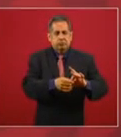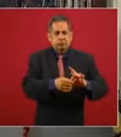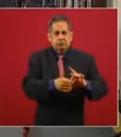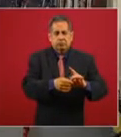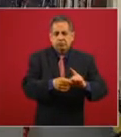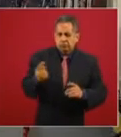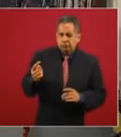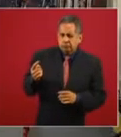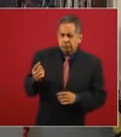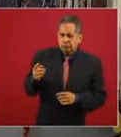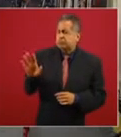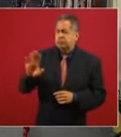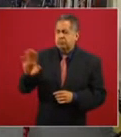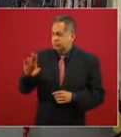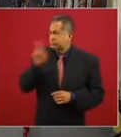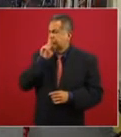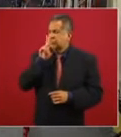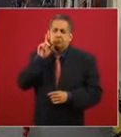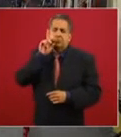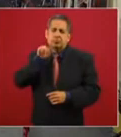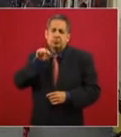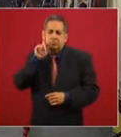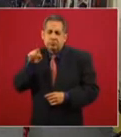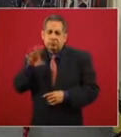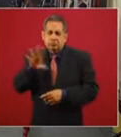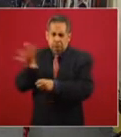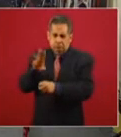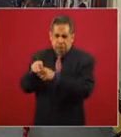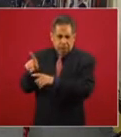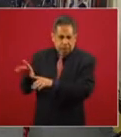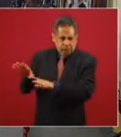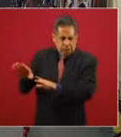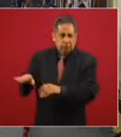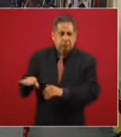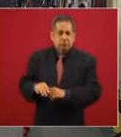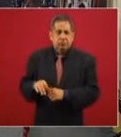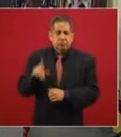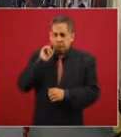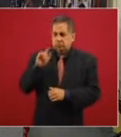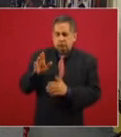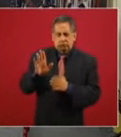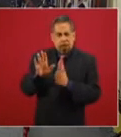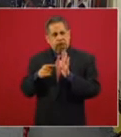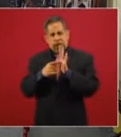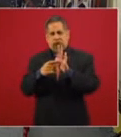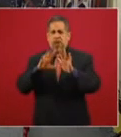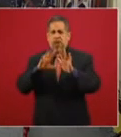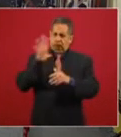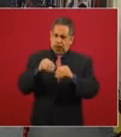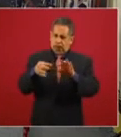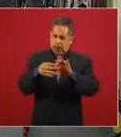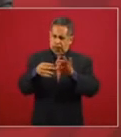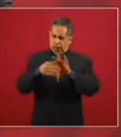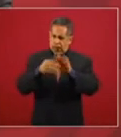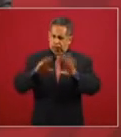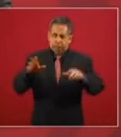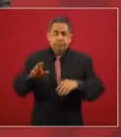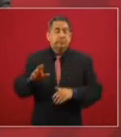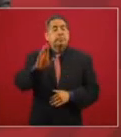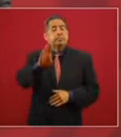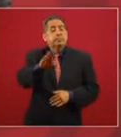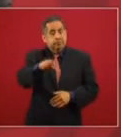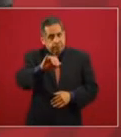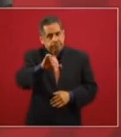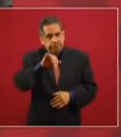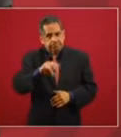pero de todas maneras para mañana integral para dar toda una explicación si